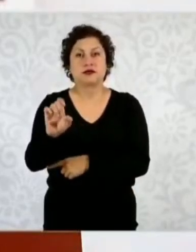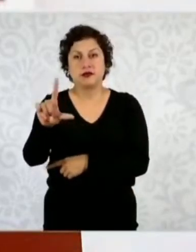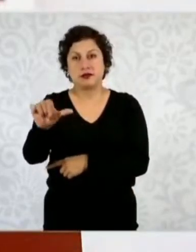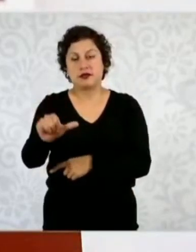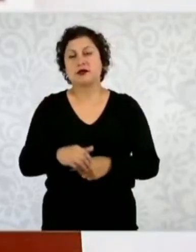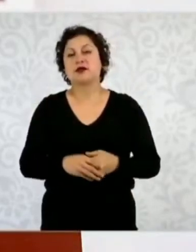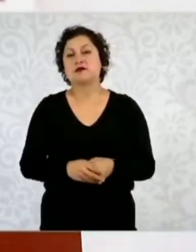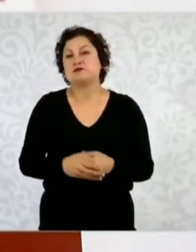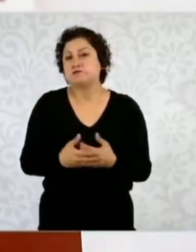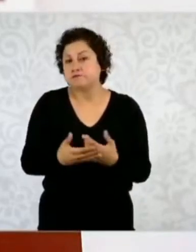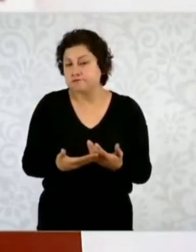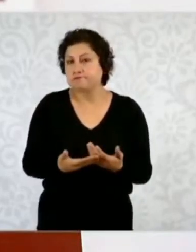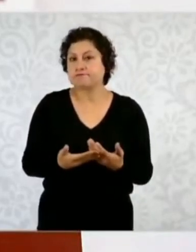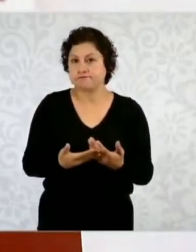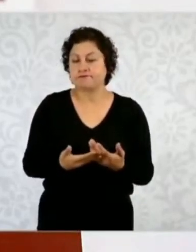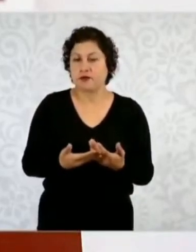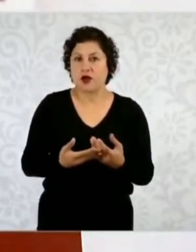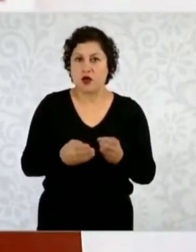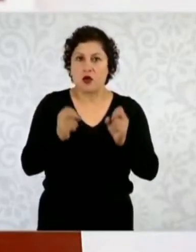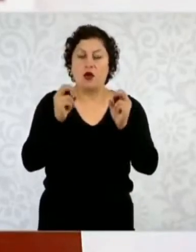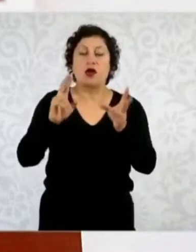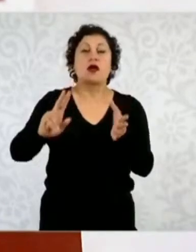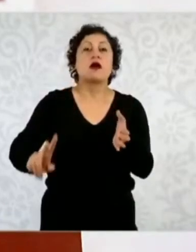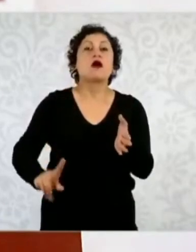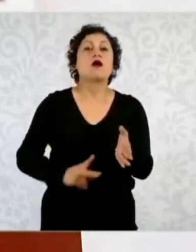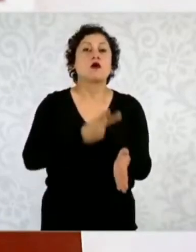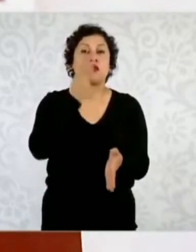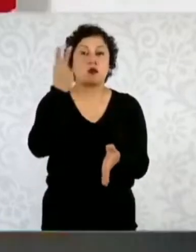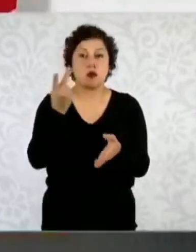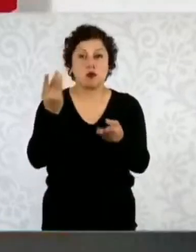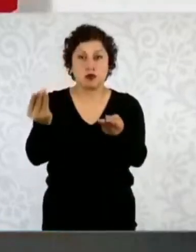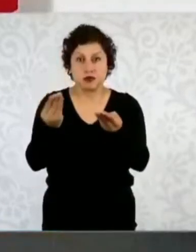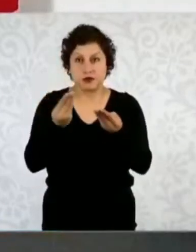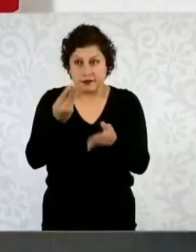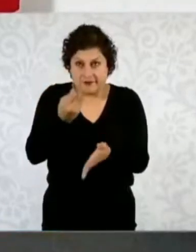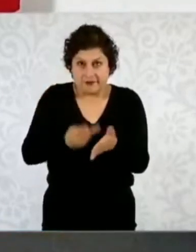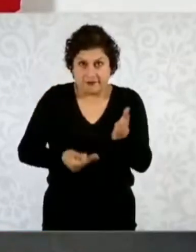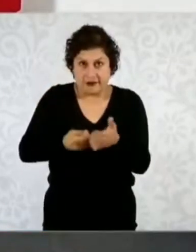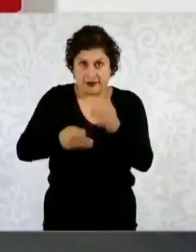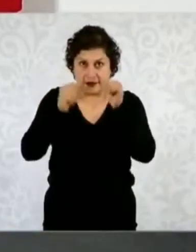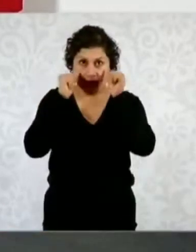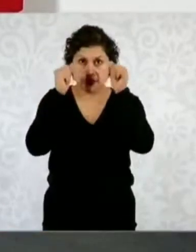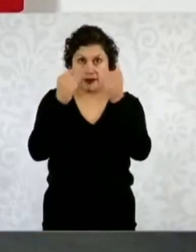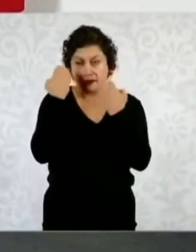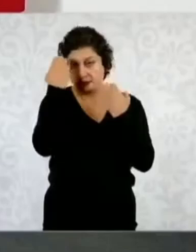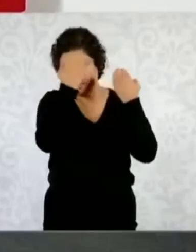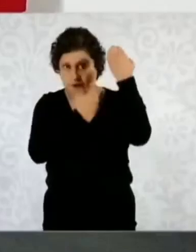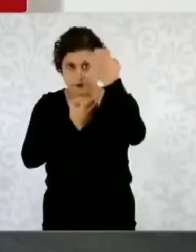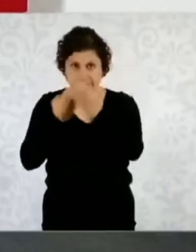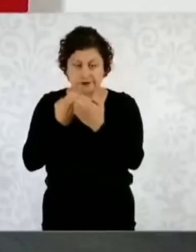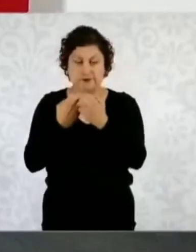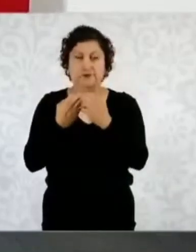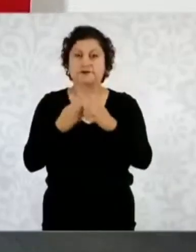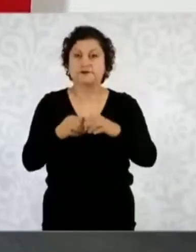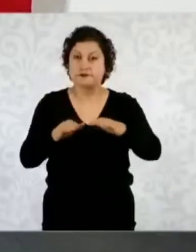Y bueno, vamos a revisar los que aún están pendientes. Que por cierto,